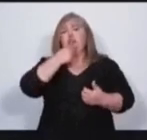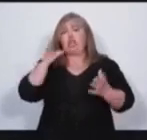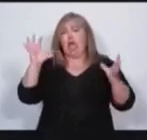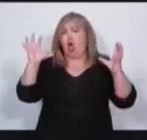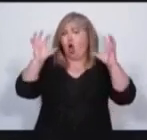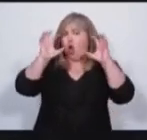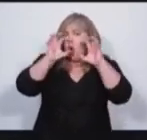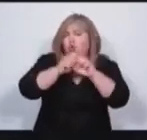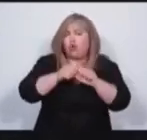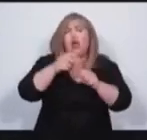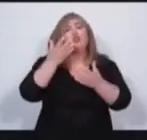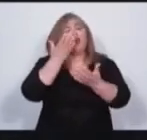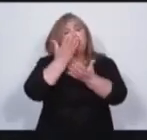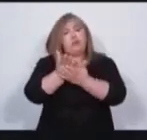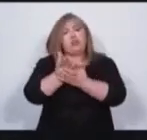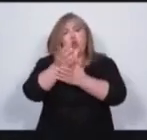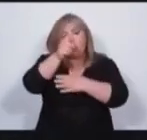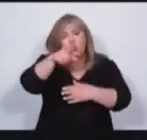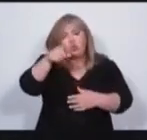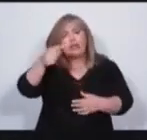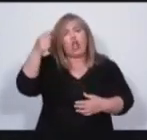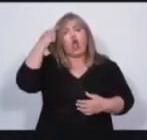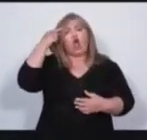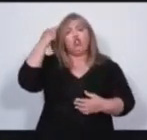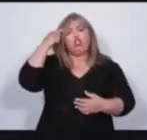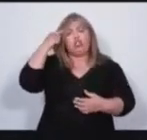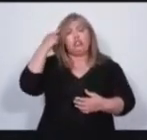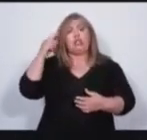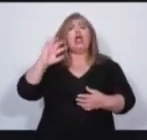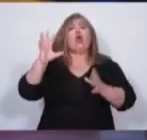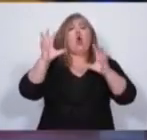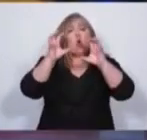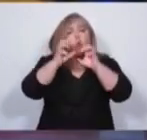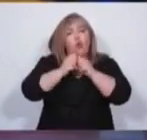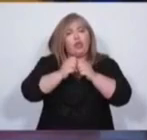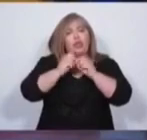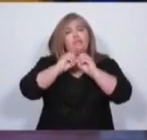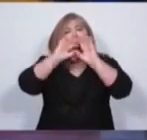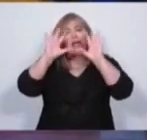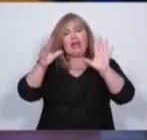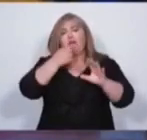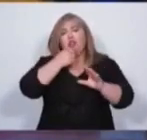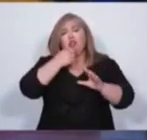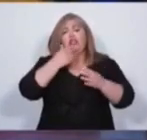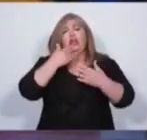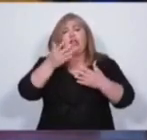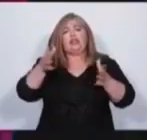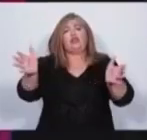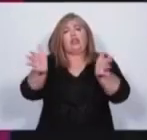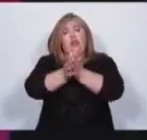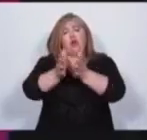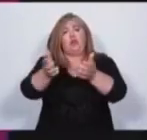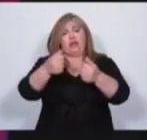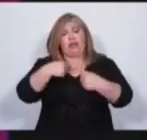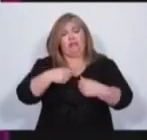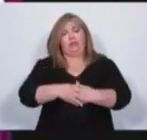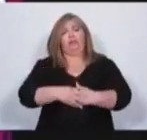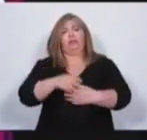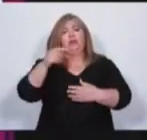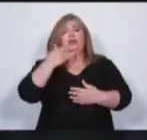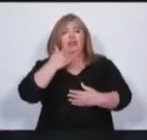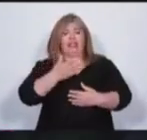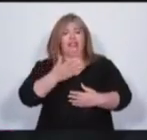que tengamos conciencia y saquemos a Mendoza de esta oscuridad entre todos. Gracias. Candidato, es el turno de Ebe Casado.